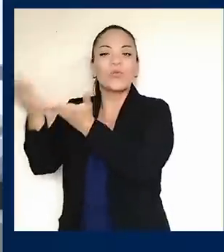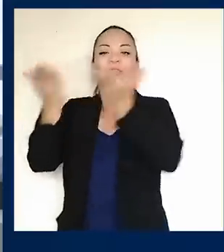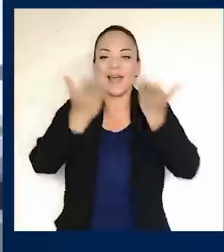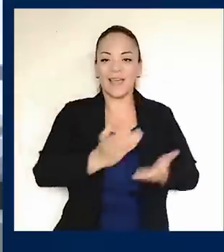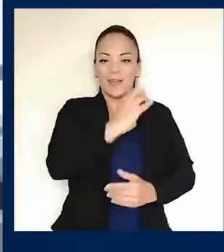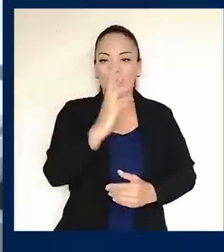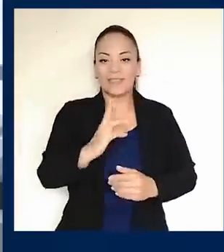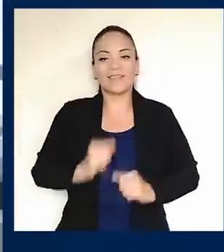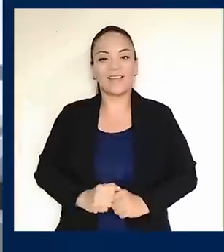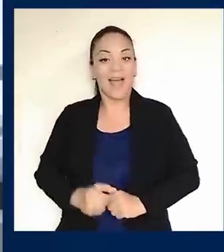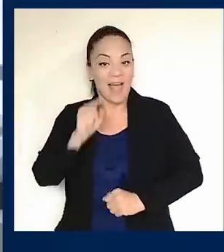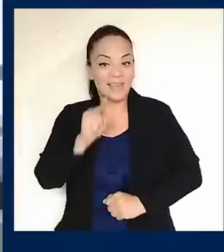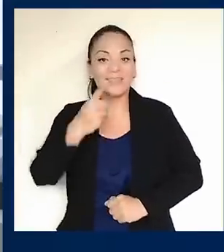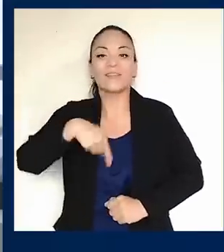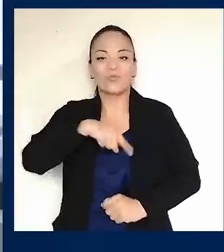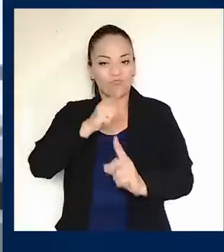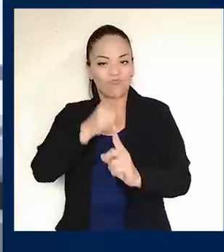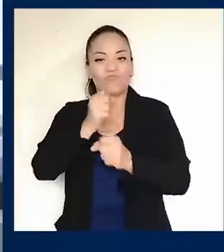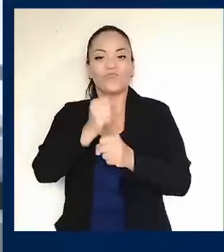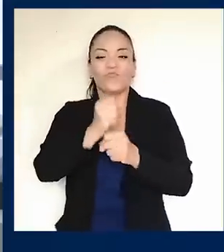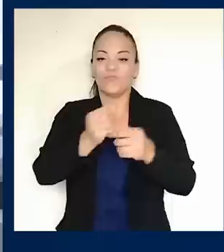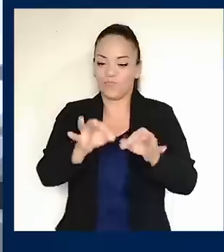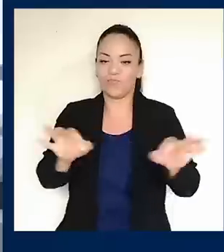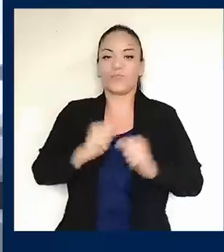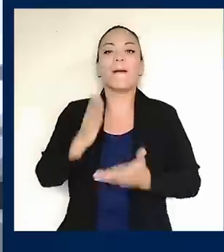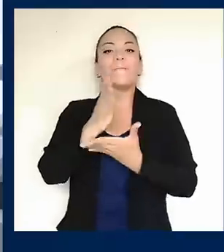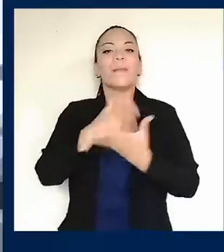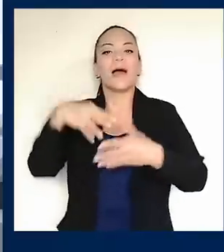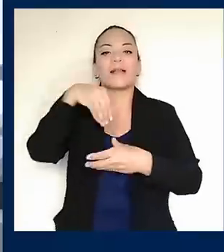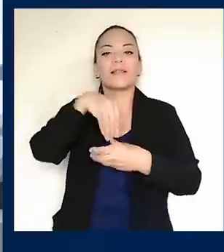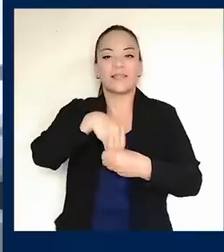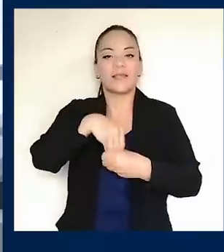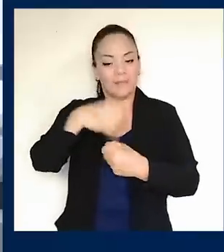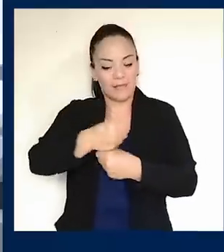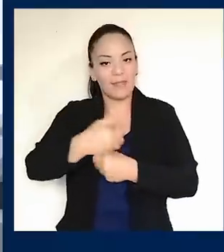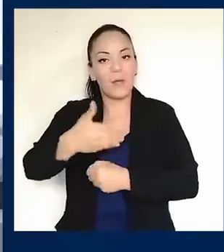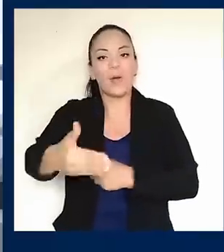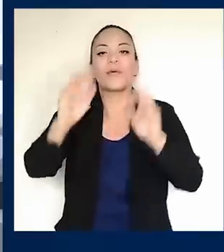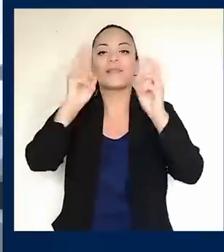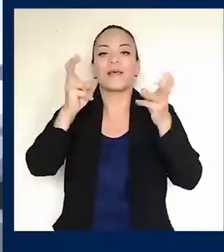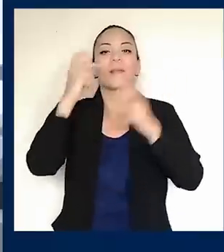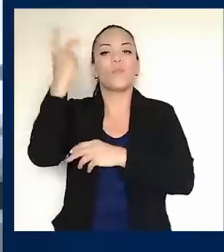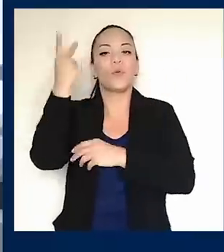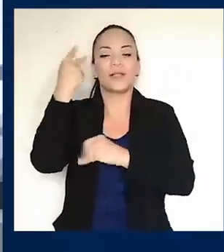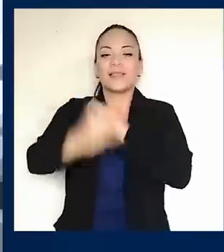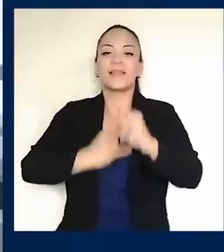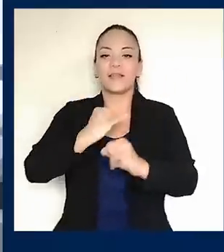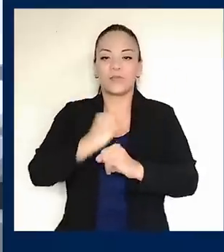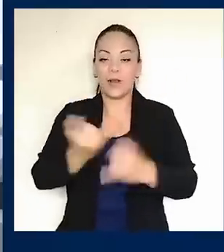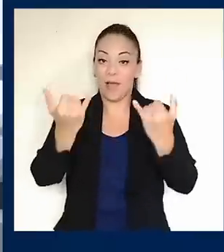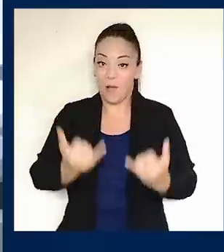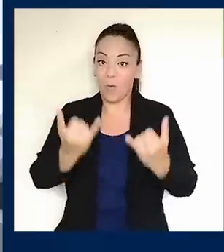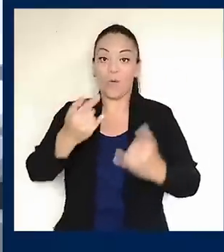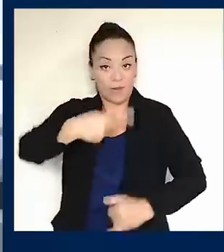Ese ha sido uno de nuestros lemas, parte de nuestra hoja de ruta en cuanto a la política internacional del